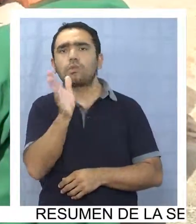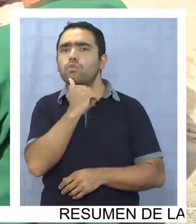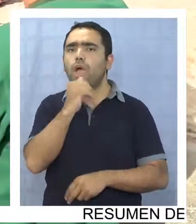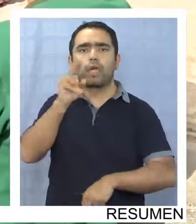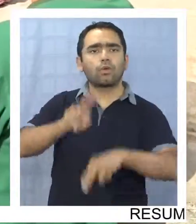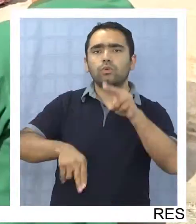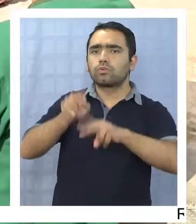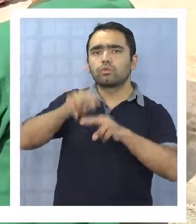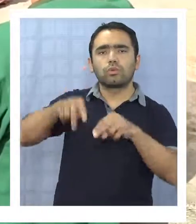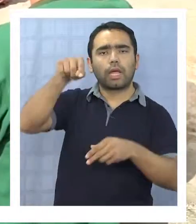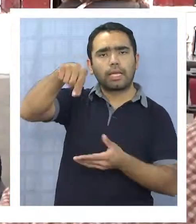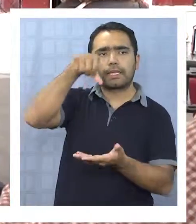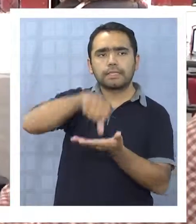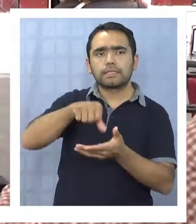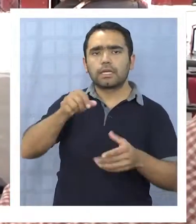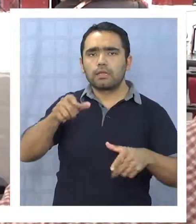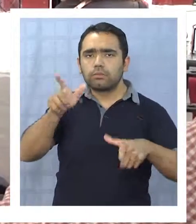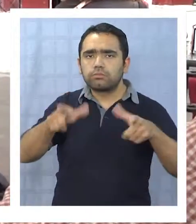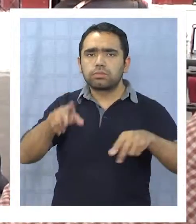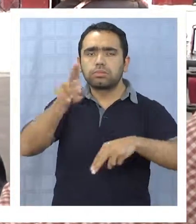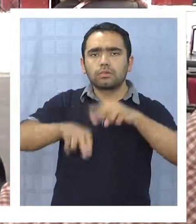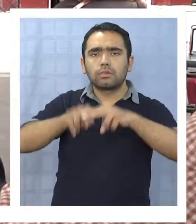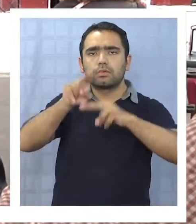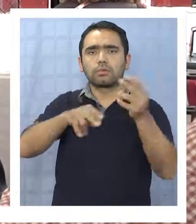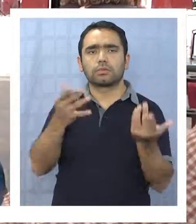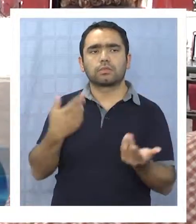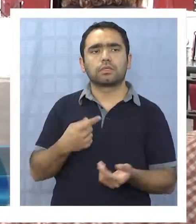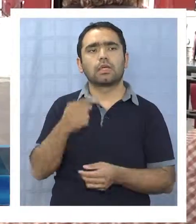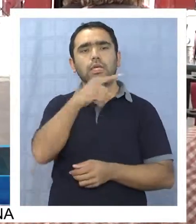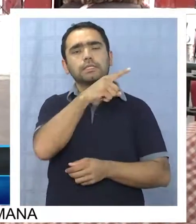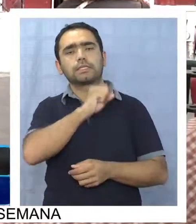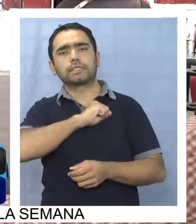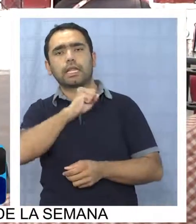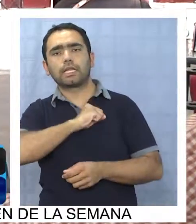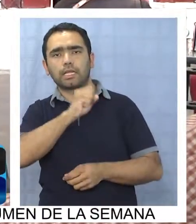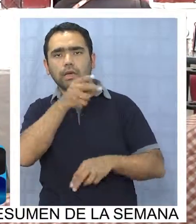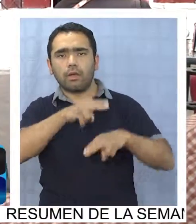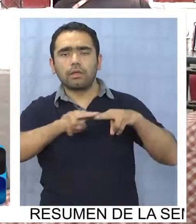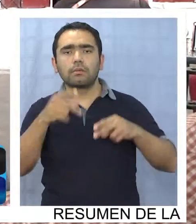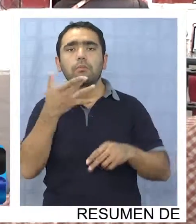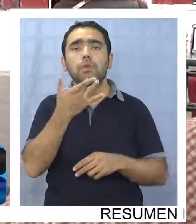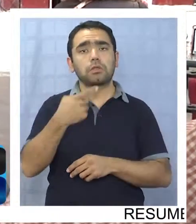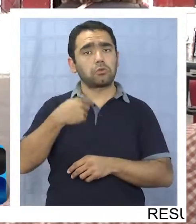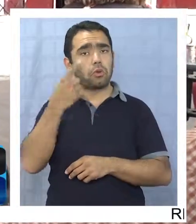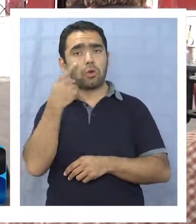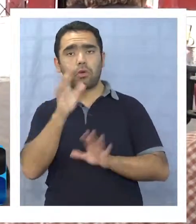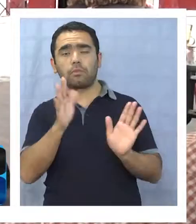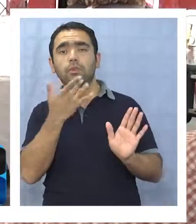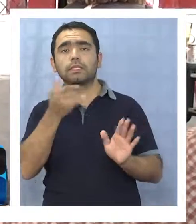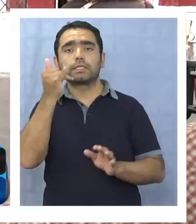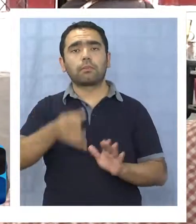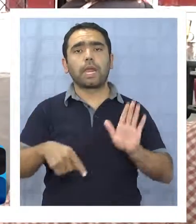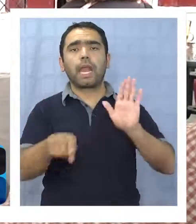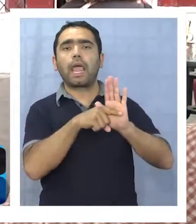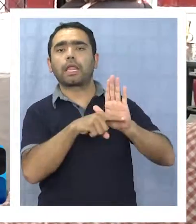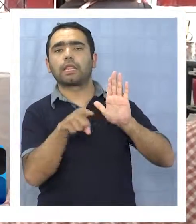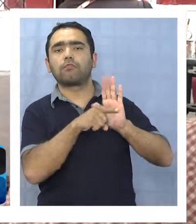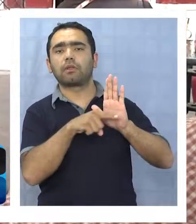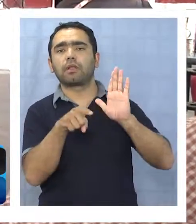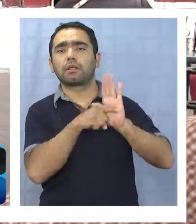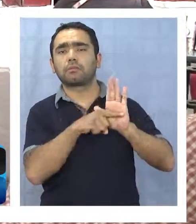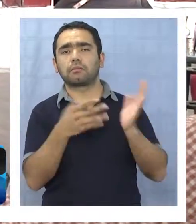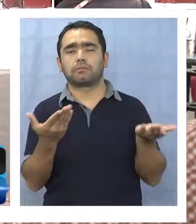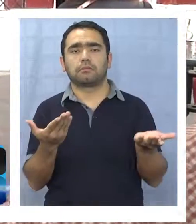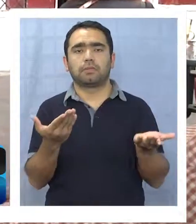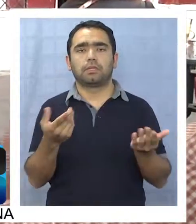Acá partieron dos parlamentarios de Santiago y anunciaron una medida, que yo efectivamente desconozco, porque lo que yo he entendido siempre es que la posición del Ministerio es negativa. Una cosa,